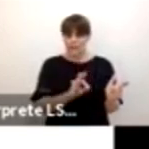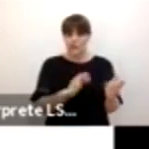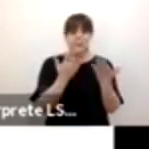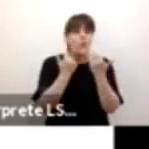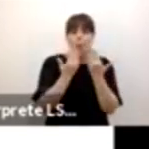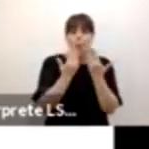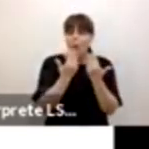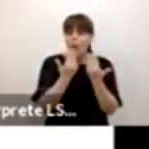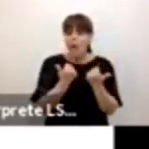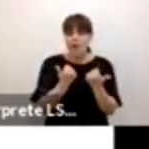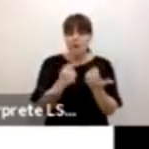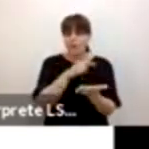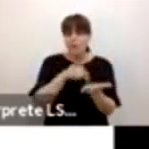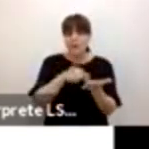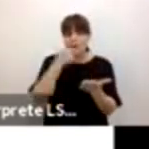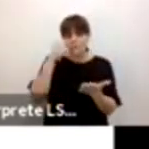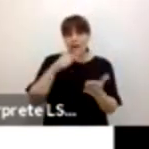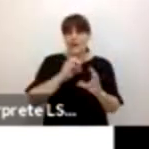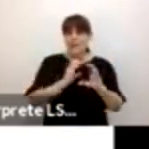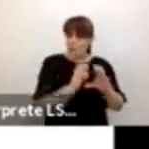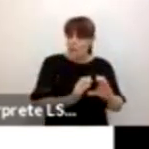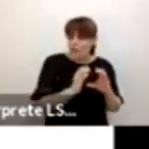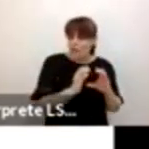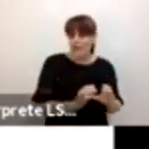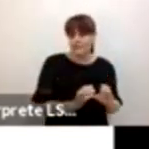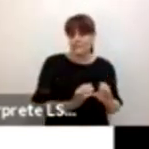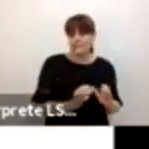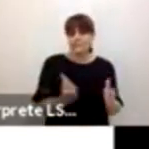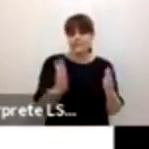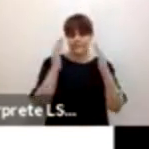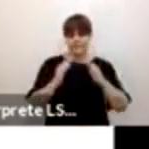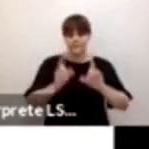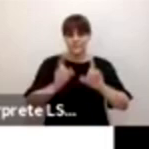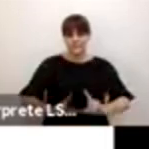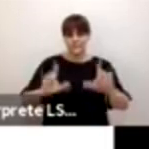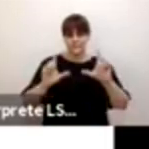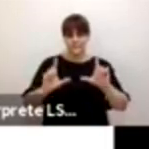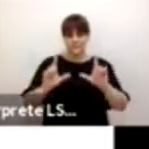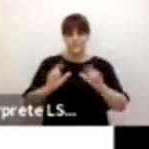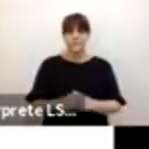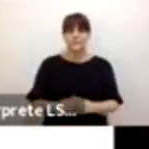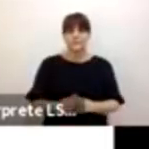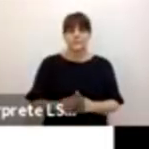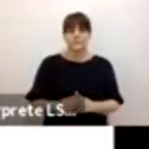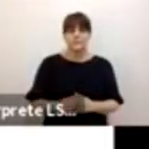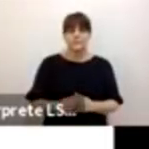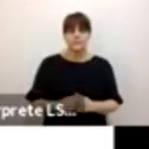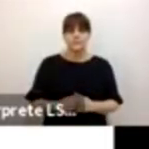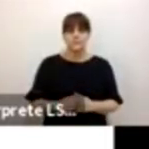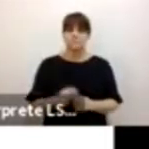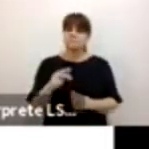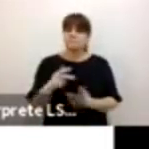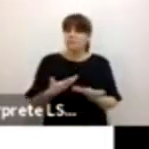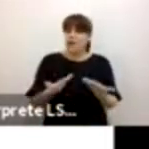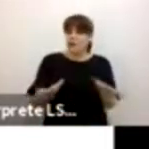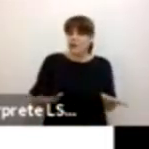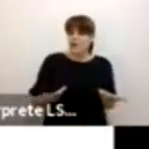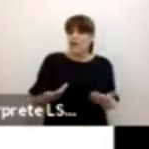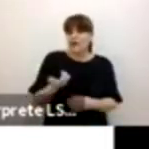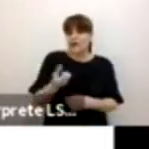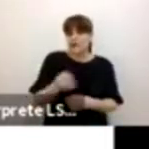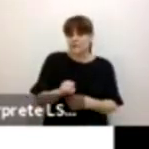tener posibilidad acceso. La siguiente, por favor. Entonces, de esta manera se construye,